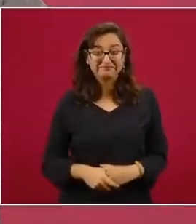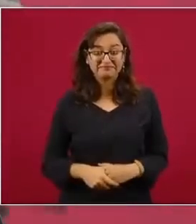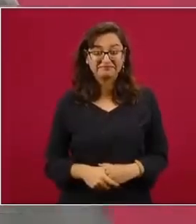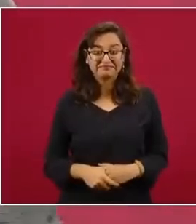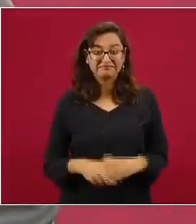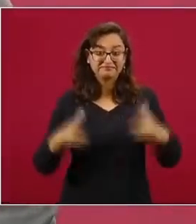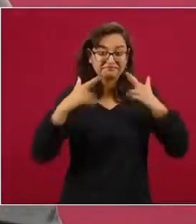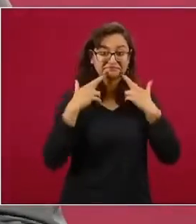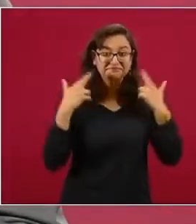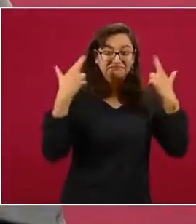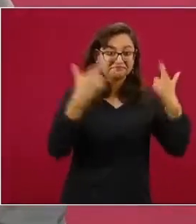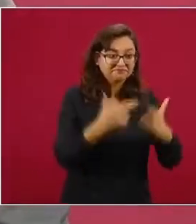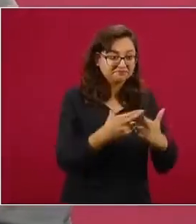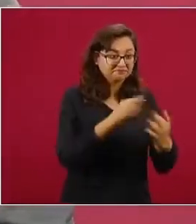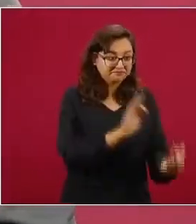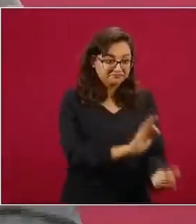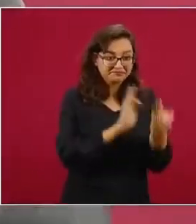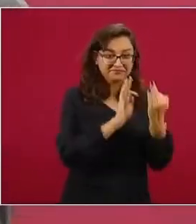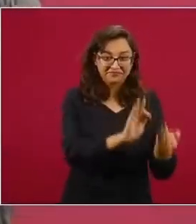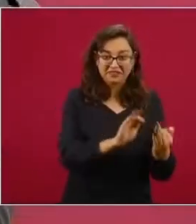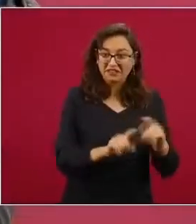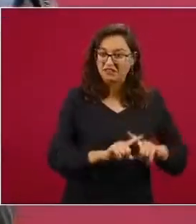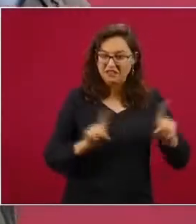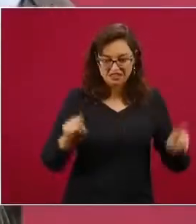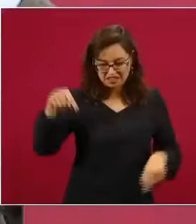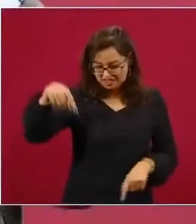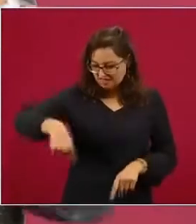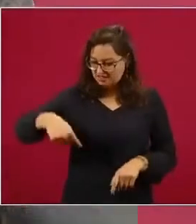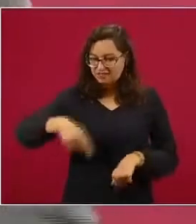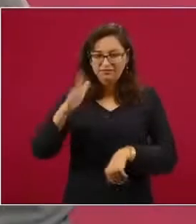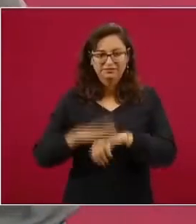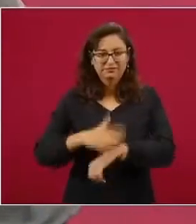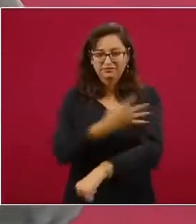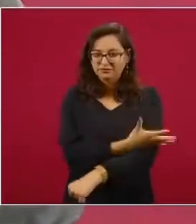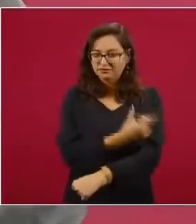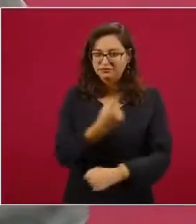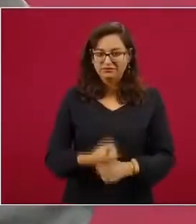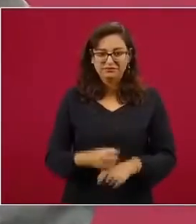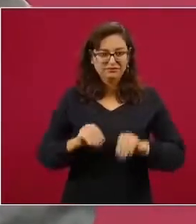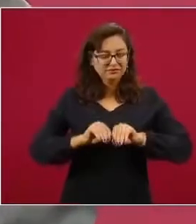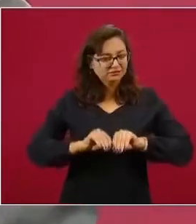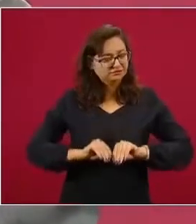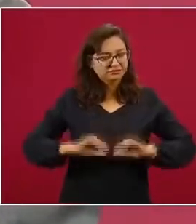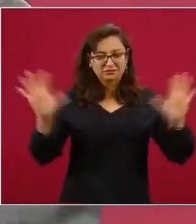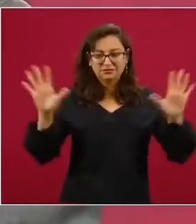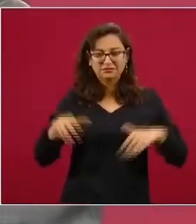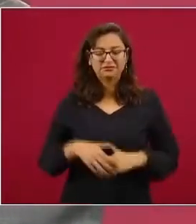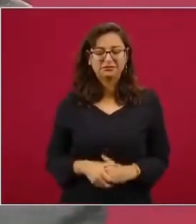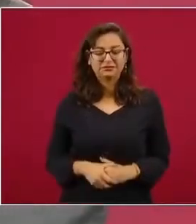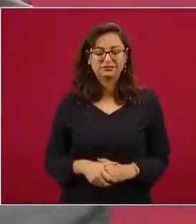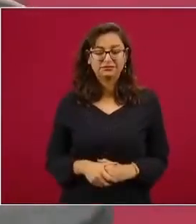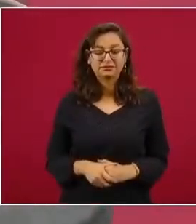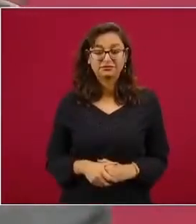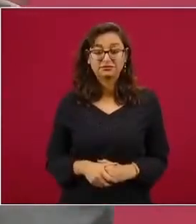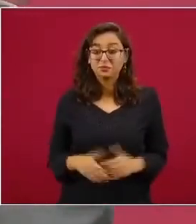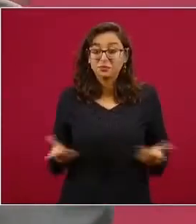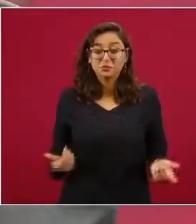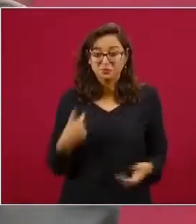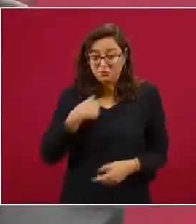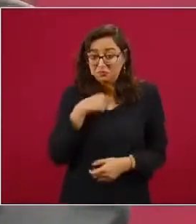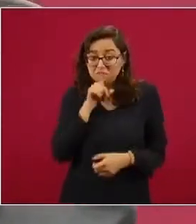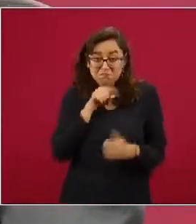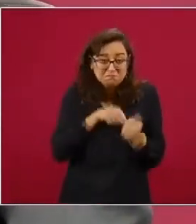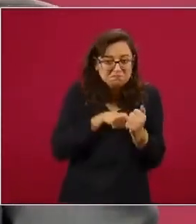particulares o en los acuerdos con funcionarios, porque no tengo nada que